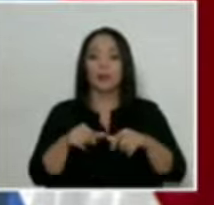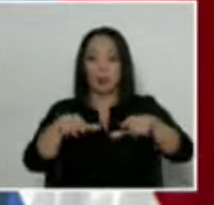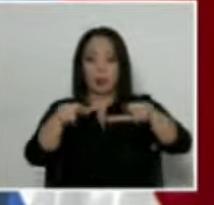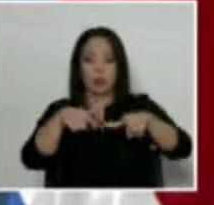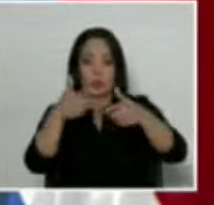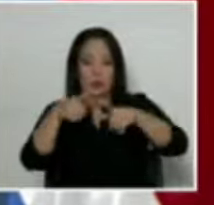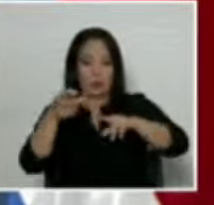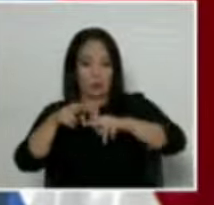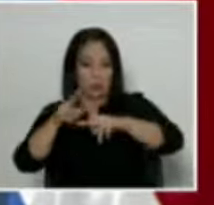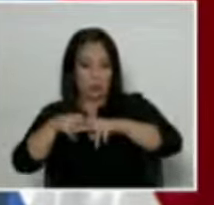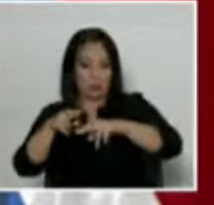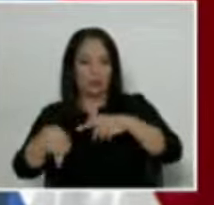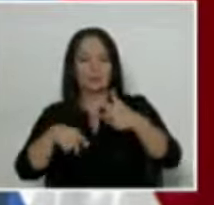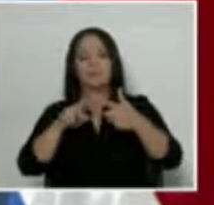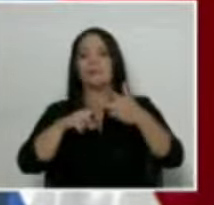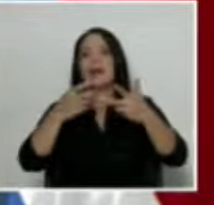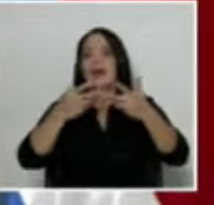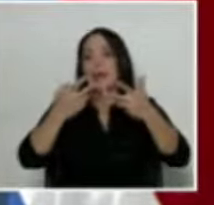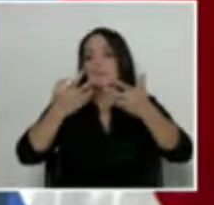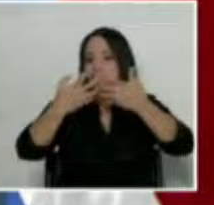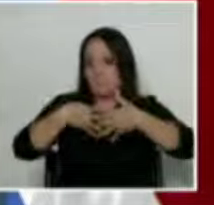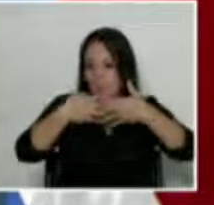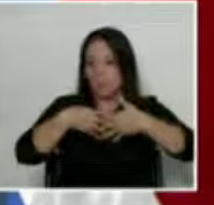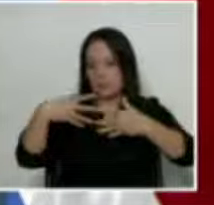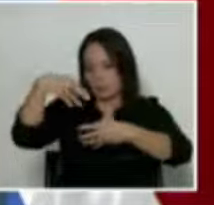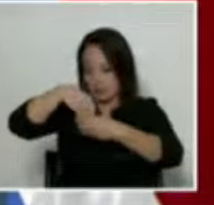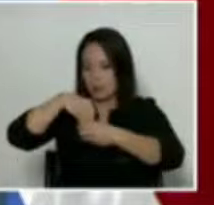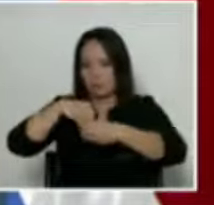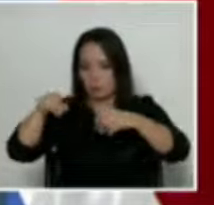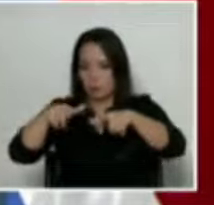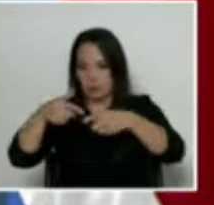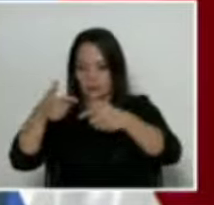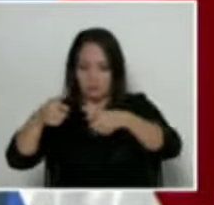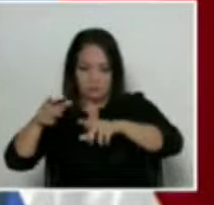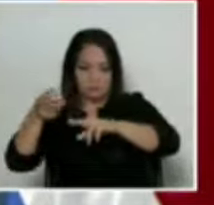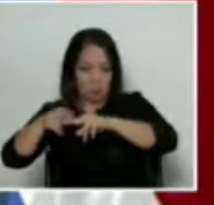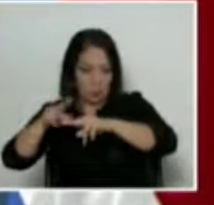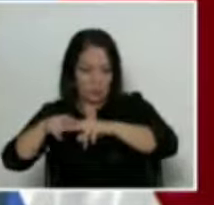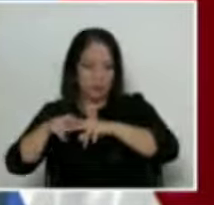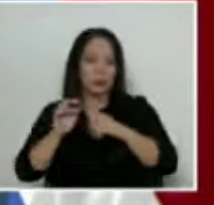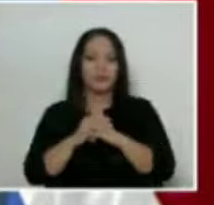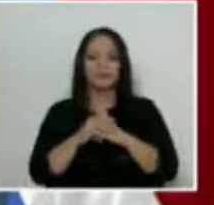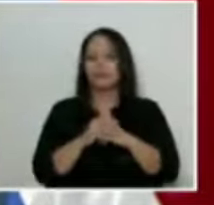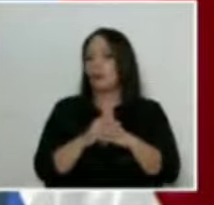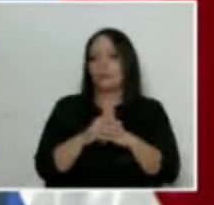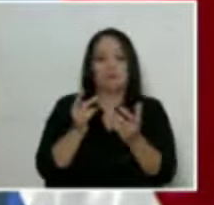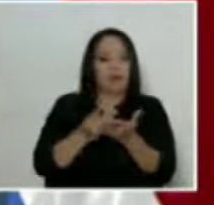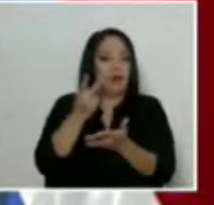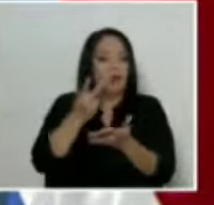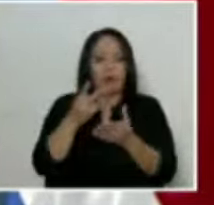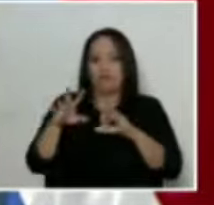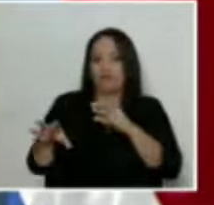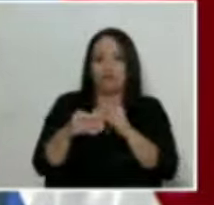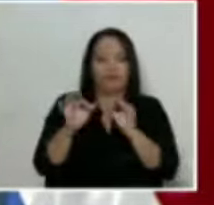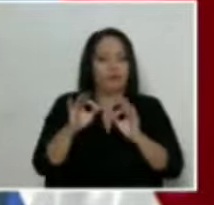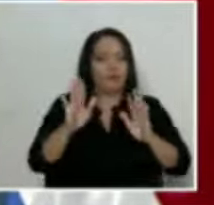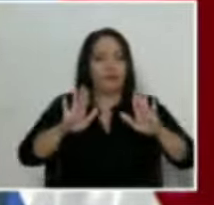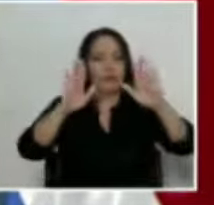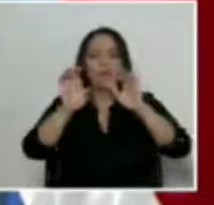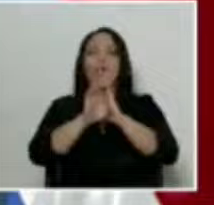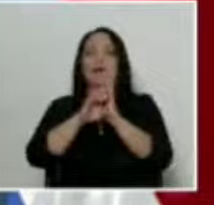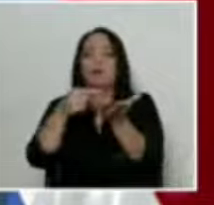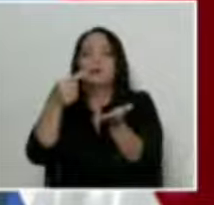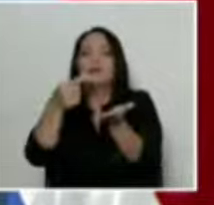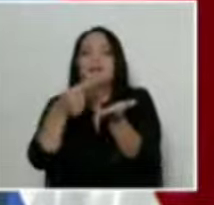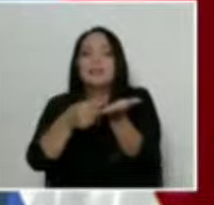y empresas de zonas francas que producen elementos de altísimo valor agregado, como los chips, los